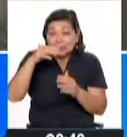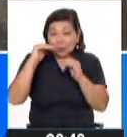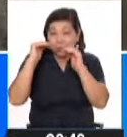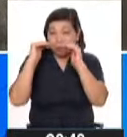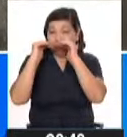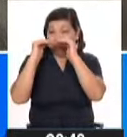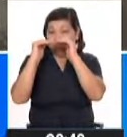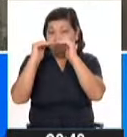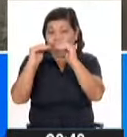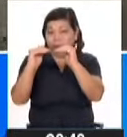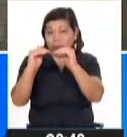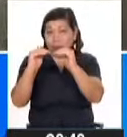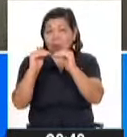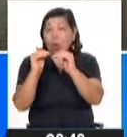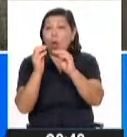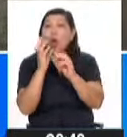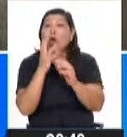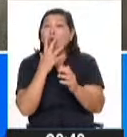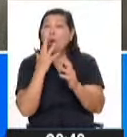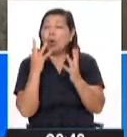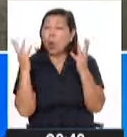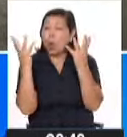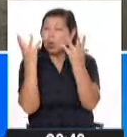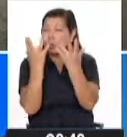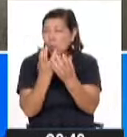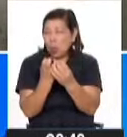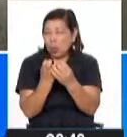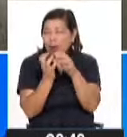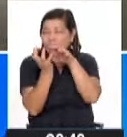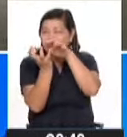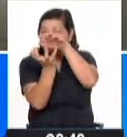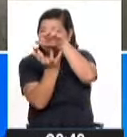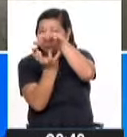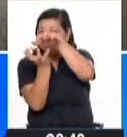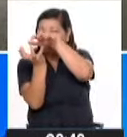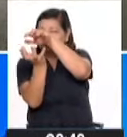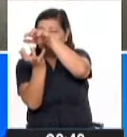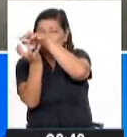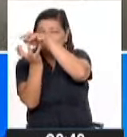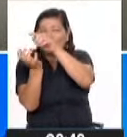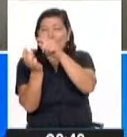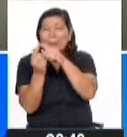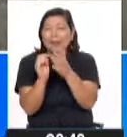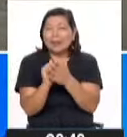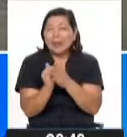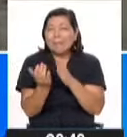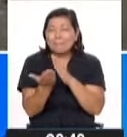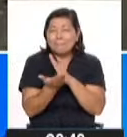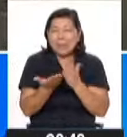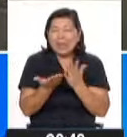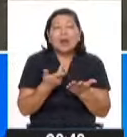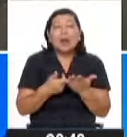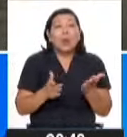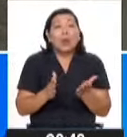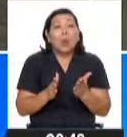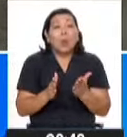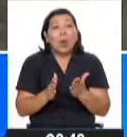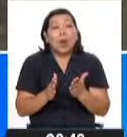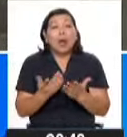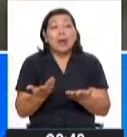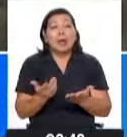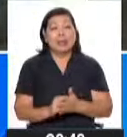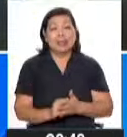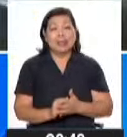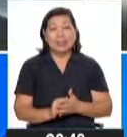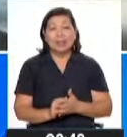normalmente es un cúmulo nimbo, y entonces son propicias para que se forme este tipo de eventos, que básicamente es la creación de un vórtice, o sea,